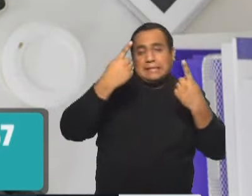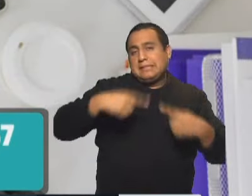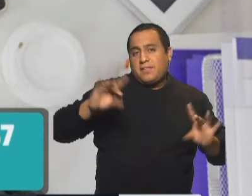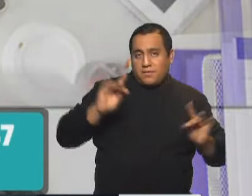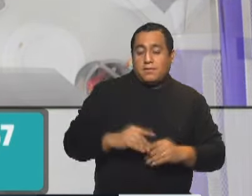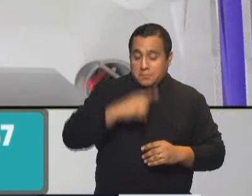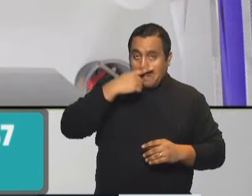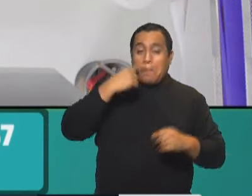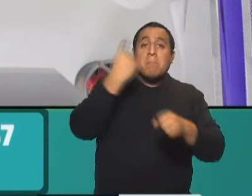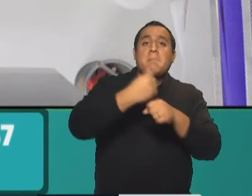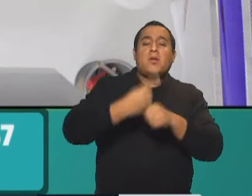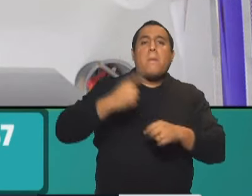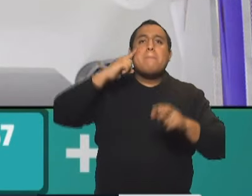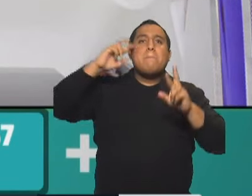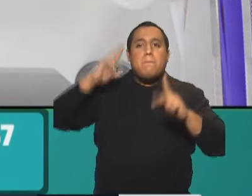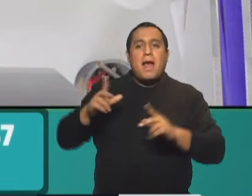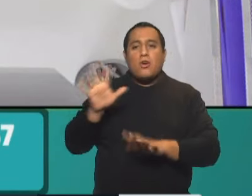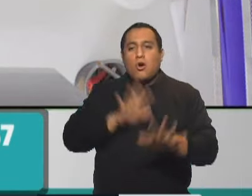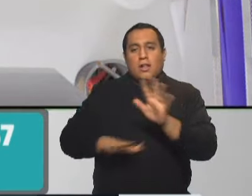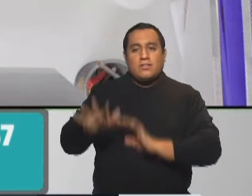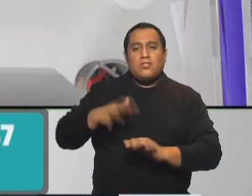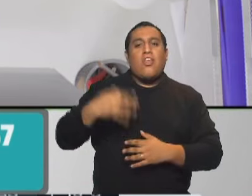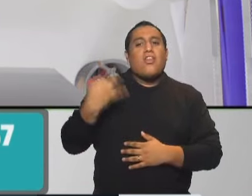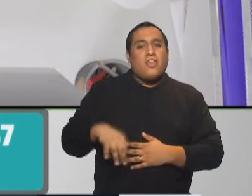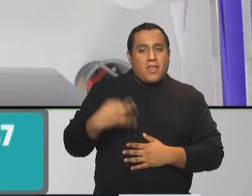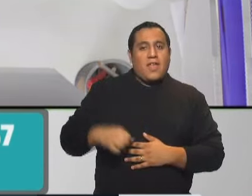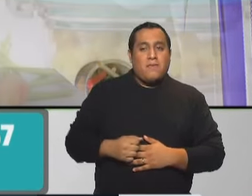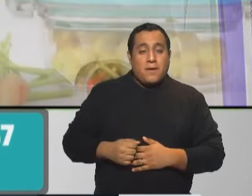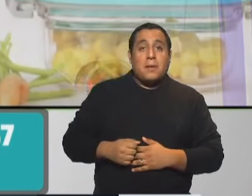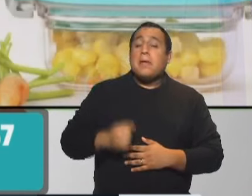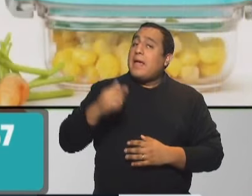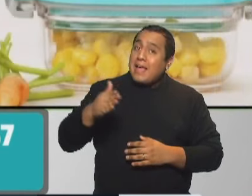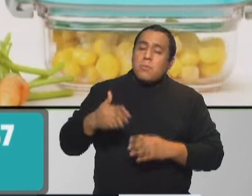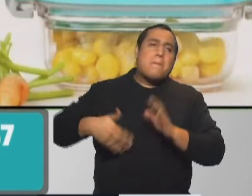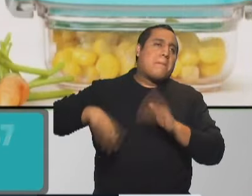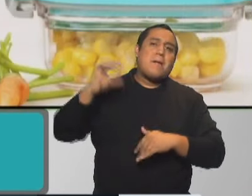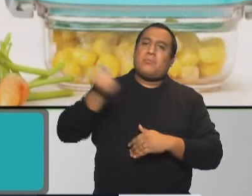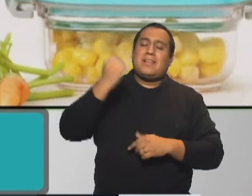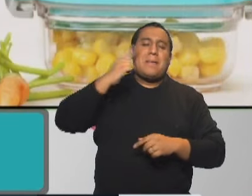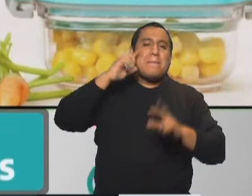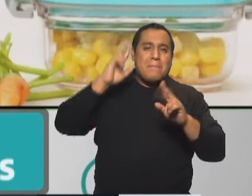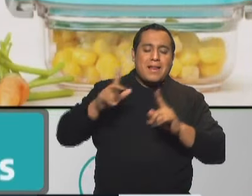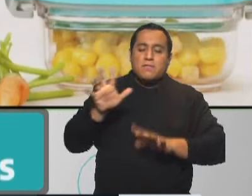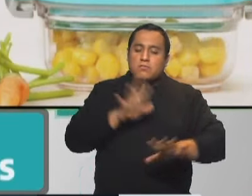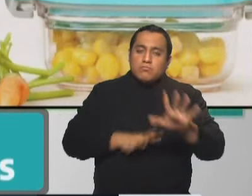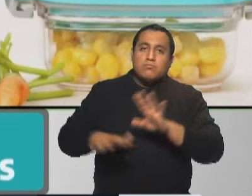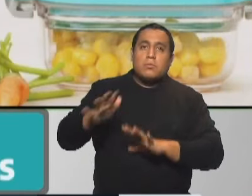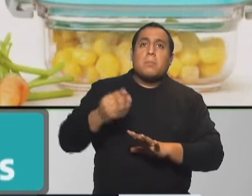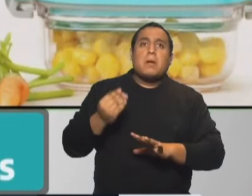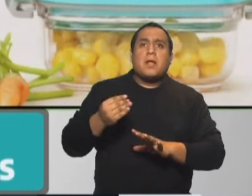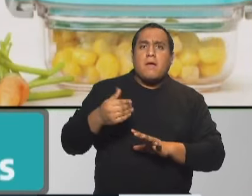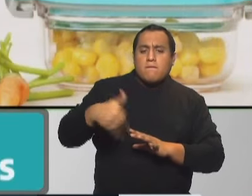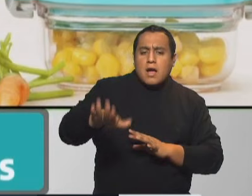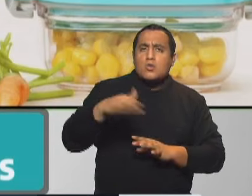que hacer es planificar. La planificación es la herramienta más importante que nosotros tenemos para poder saber qué vamos a